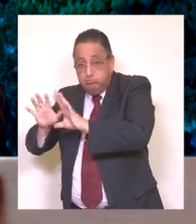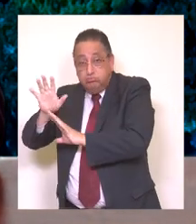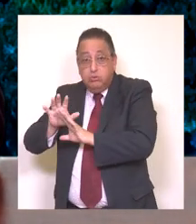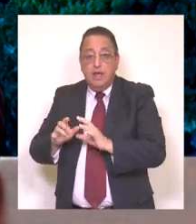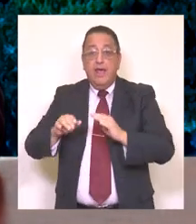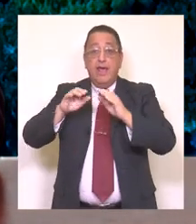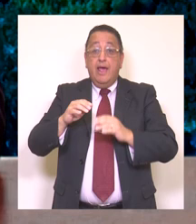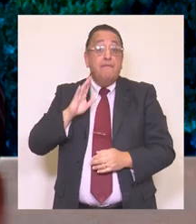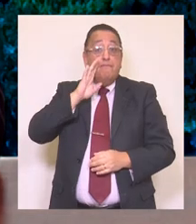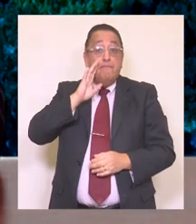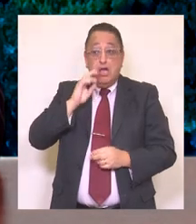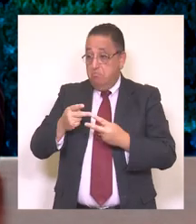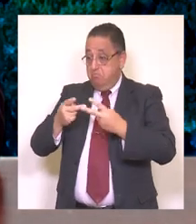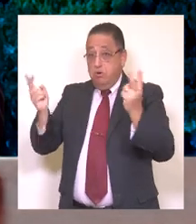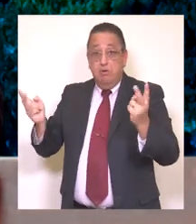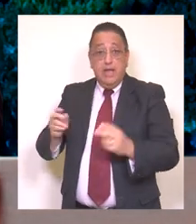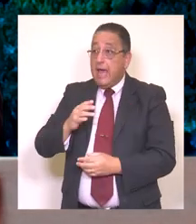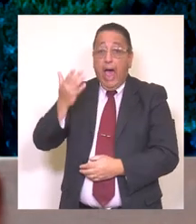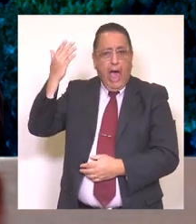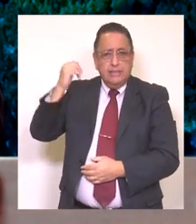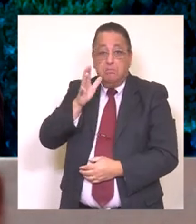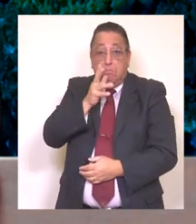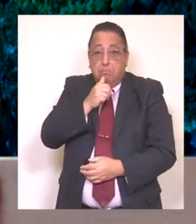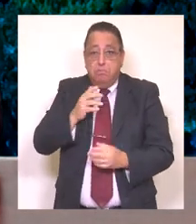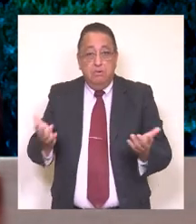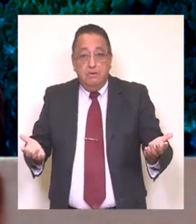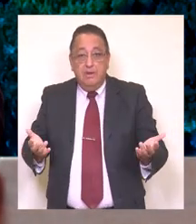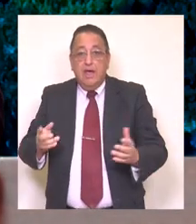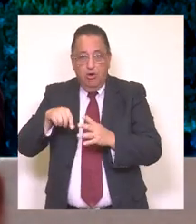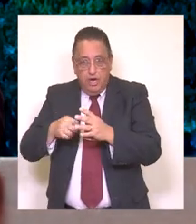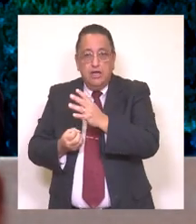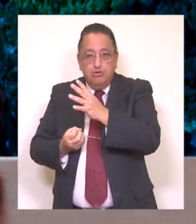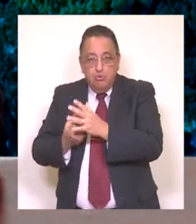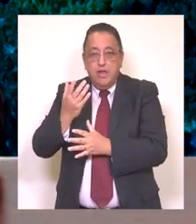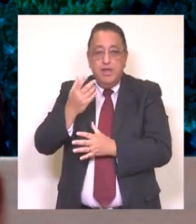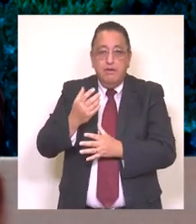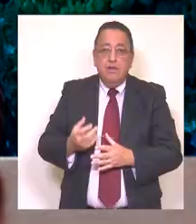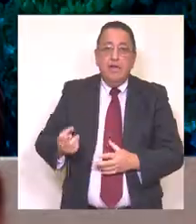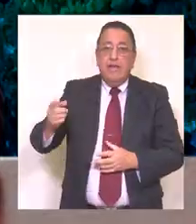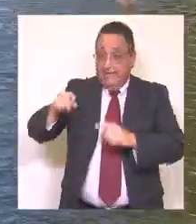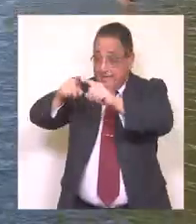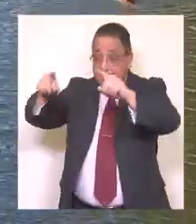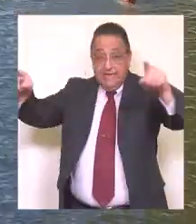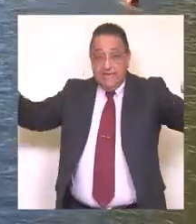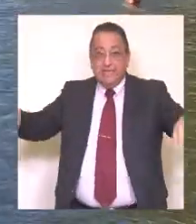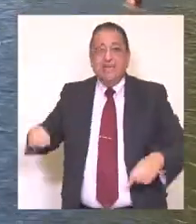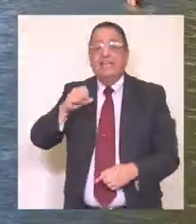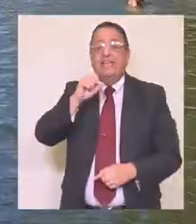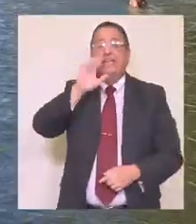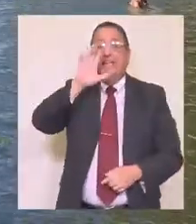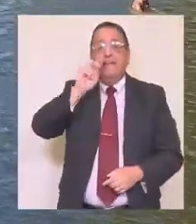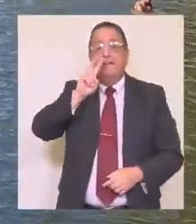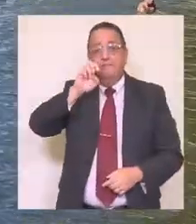baños públicos que no existían y que son tan necesarios principalmente en primavera-verano en el sector y balneario de Quinta